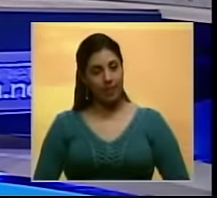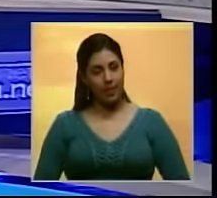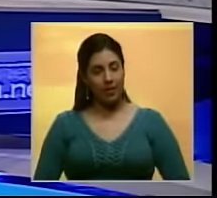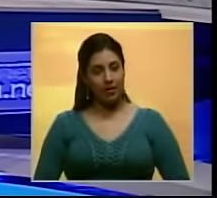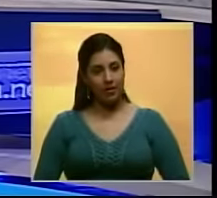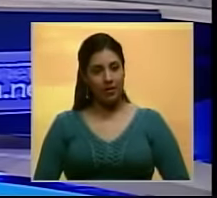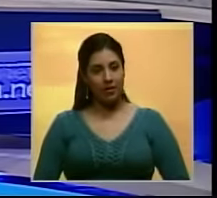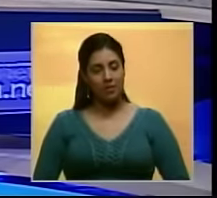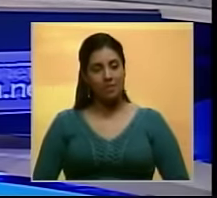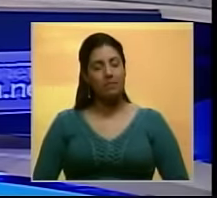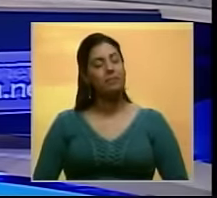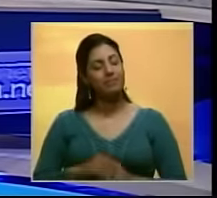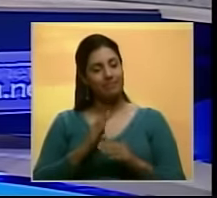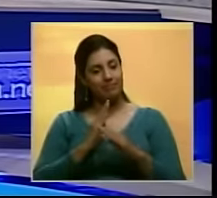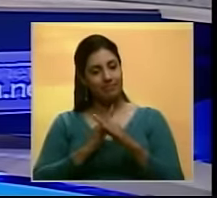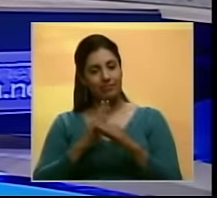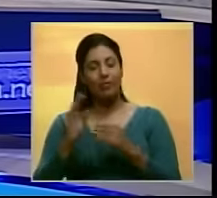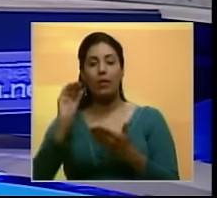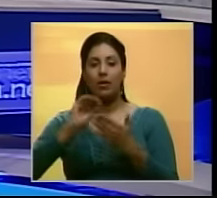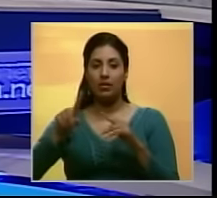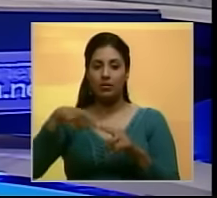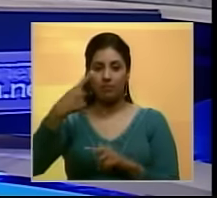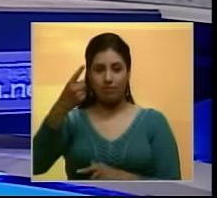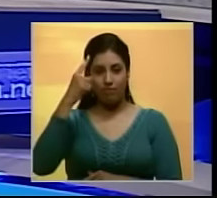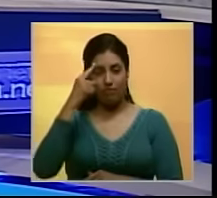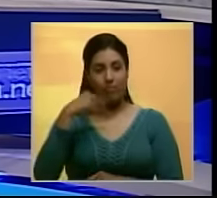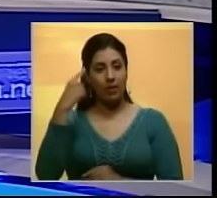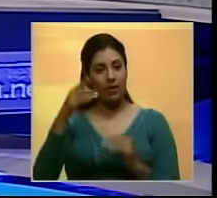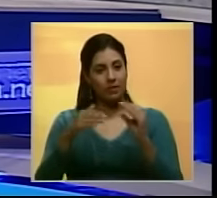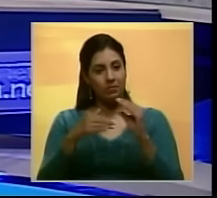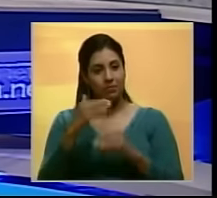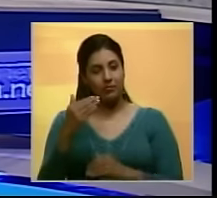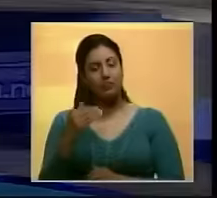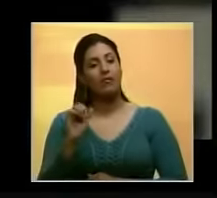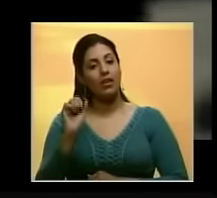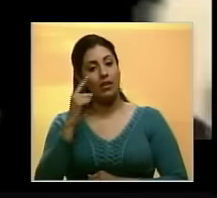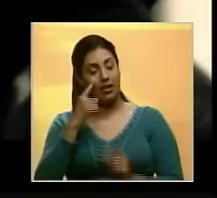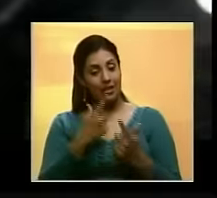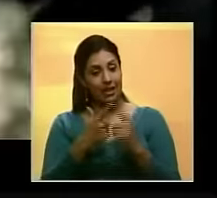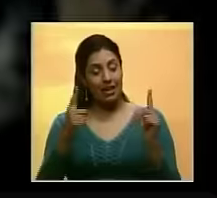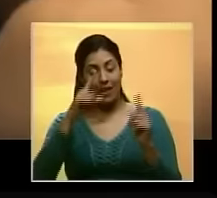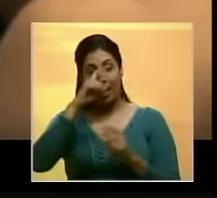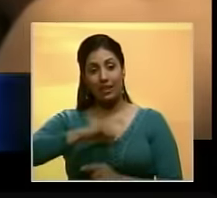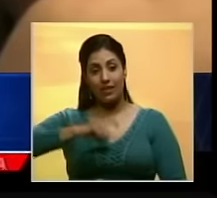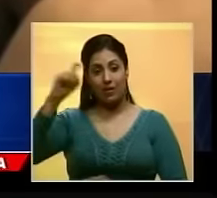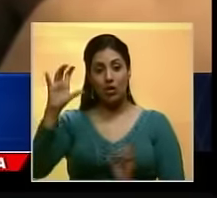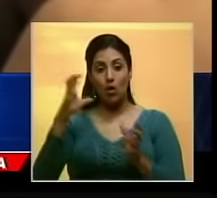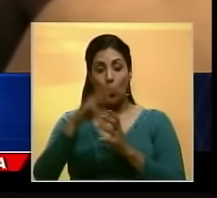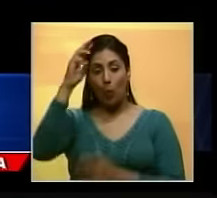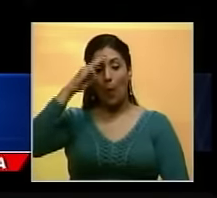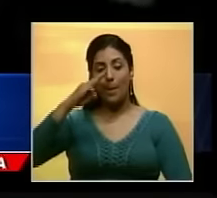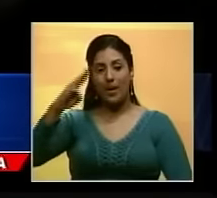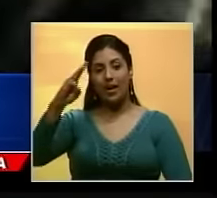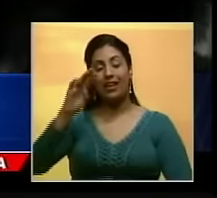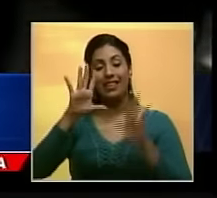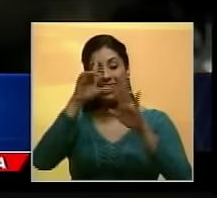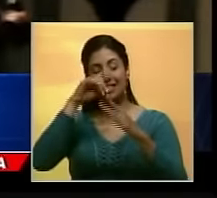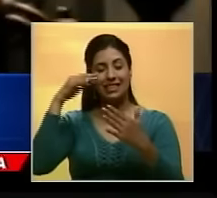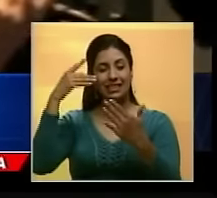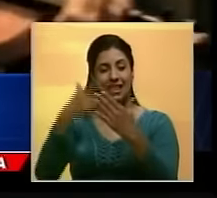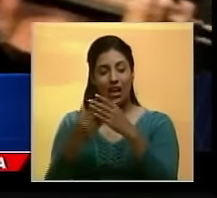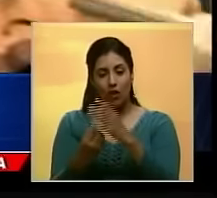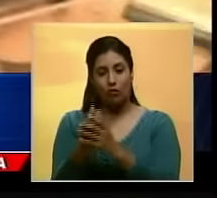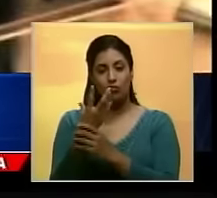Momento de hacer una nueva pausa. Bueno, y recuerden que en estrenos y estrellas. De aniversario. Agrupación Mexicana celebra 10 años